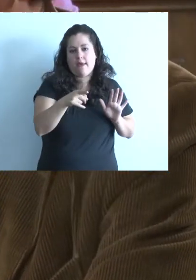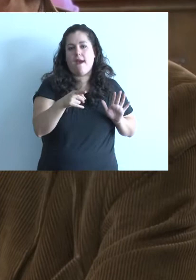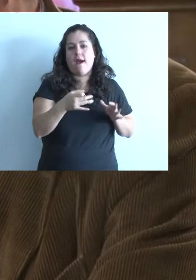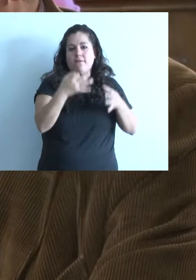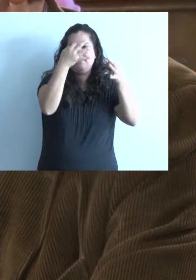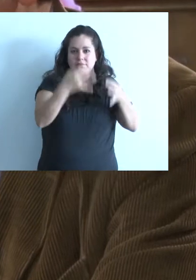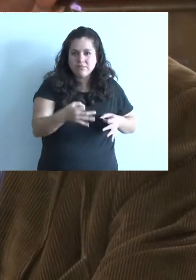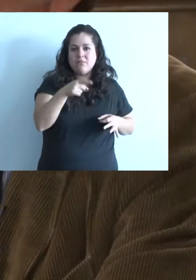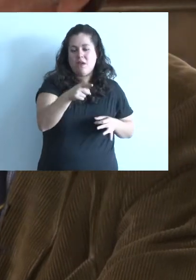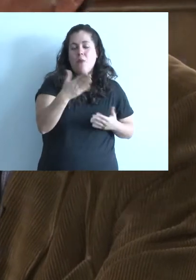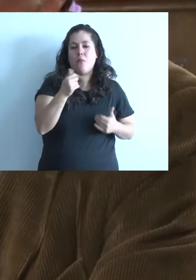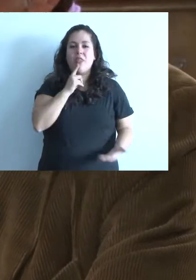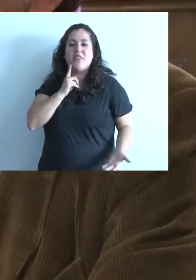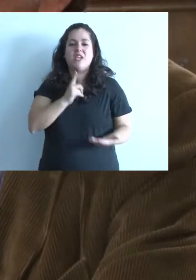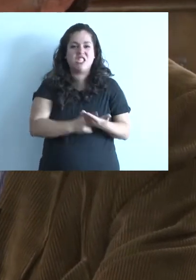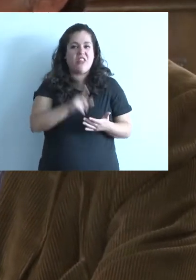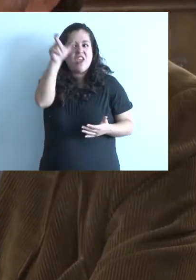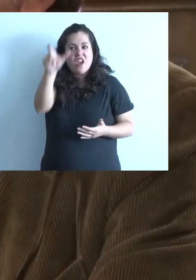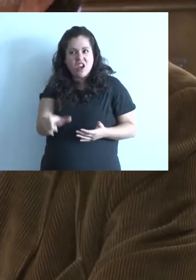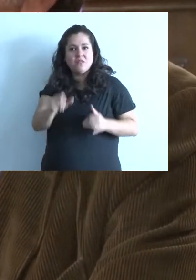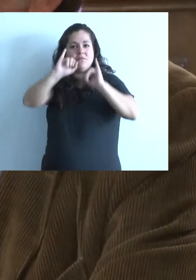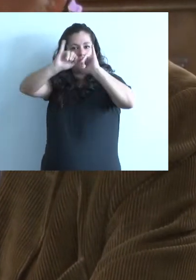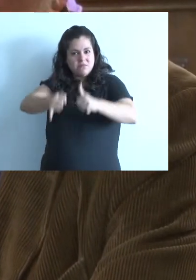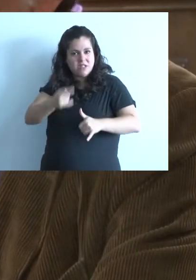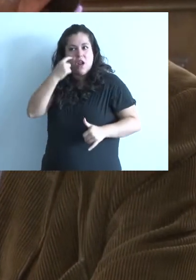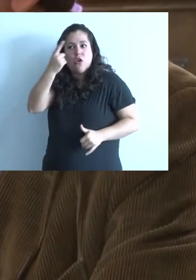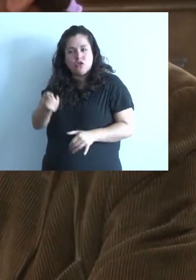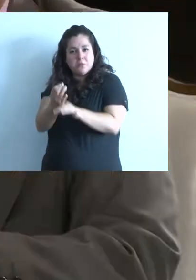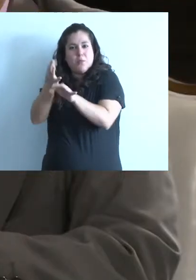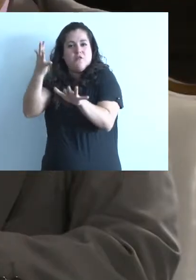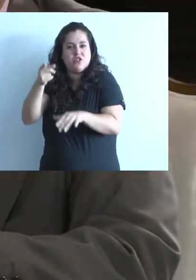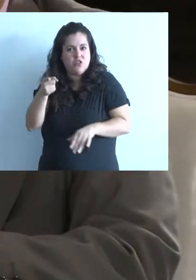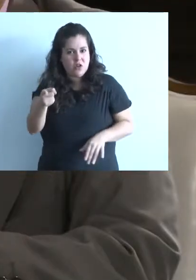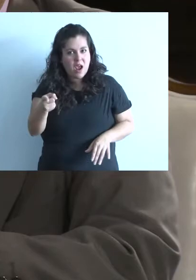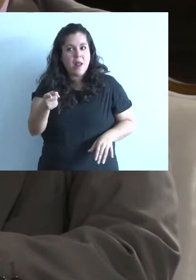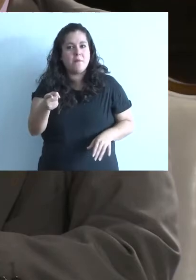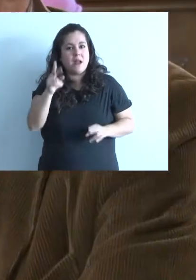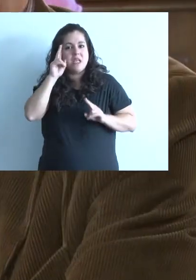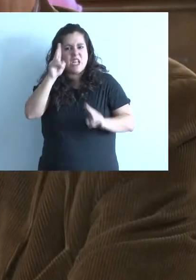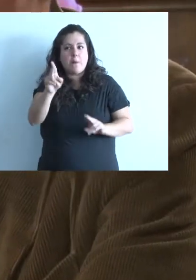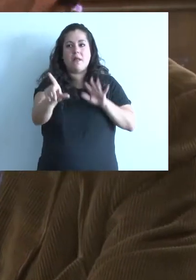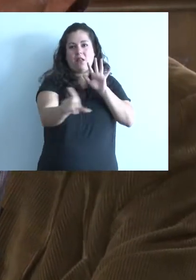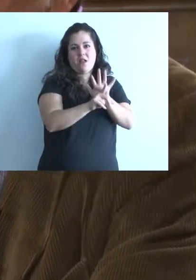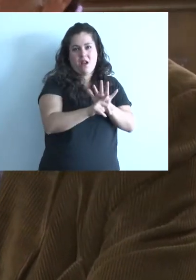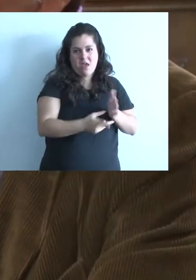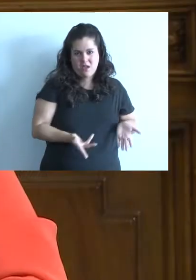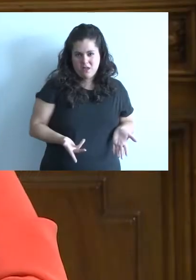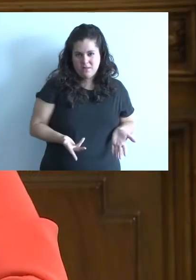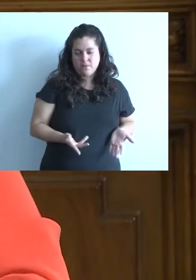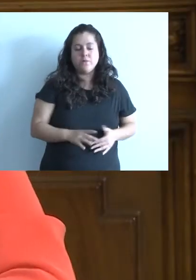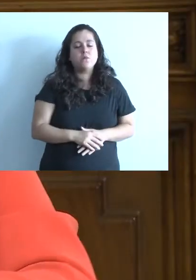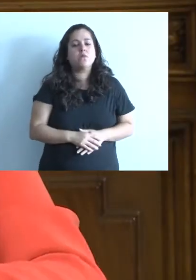el organismo de aplicación va a poder definir con absoluta claridad, que se respete el espíritu y la letra de la ley.